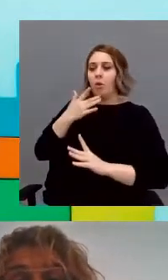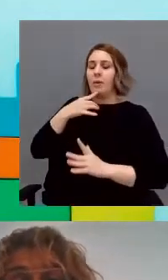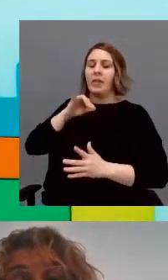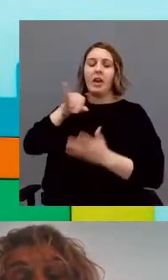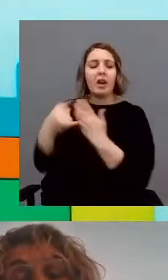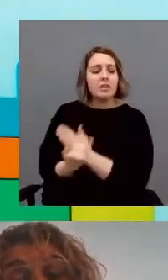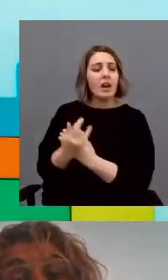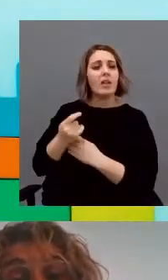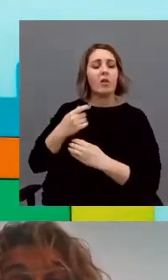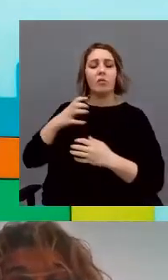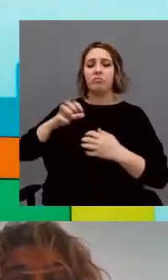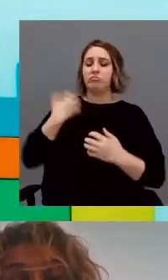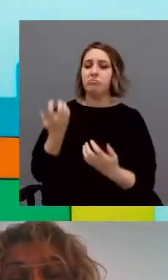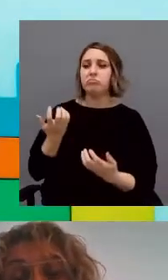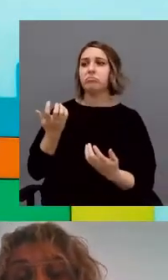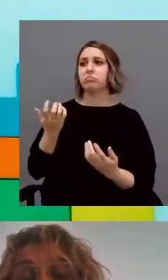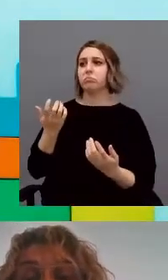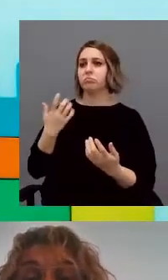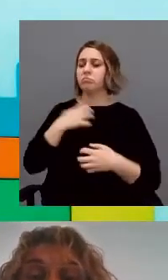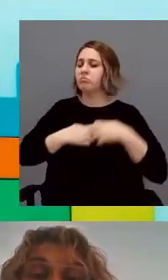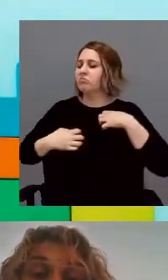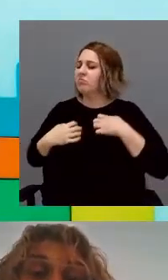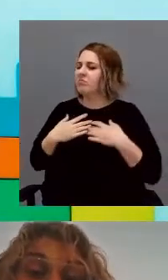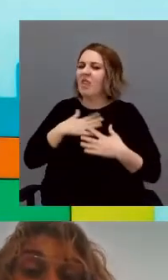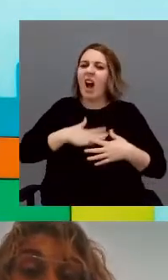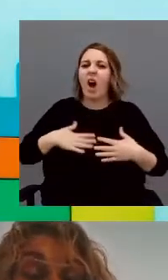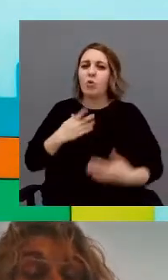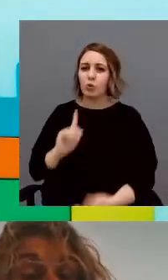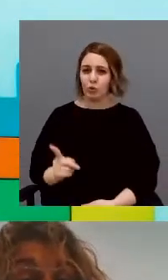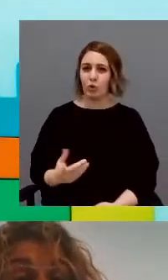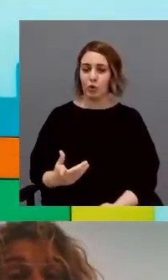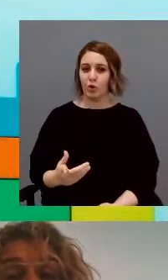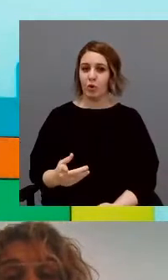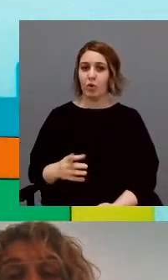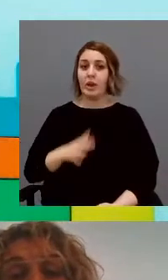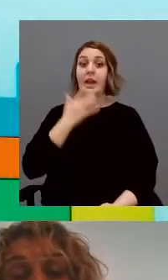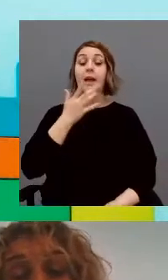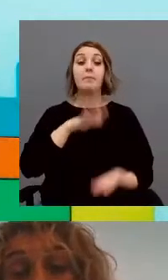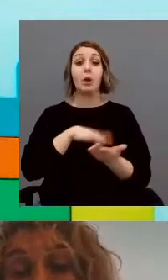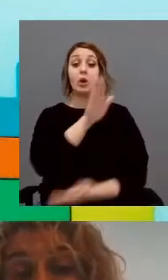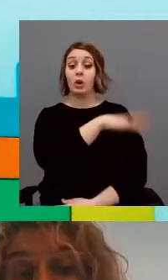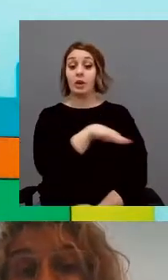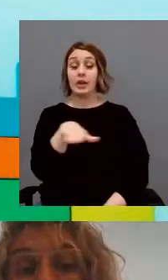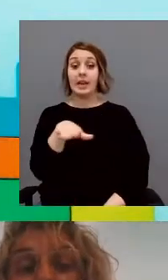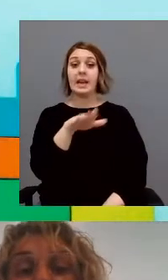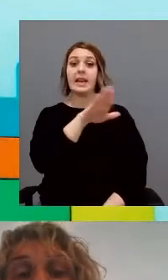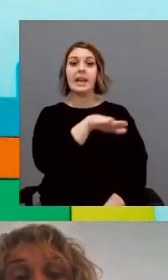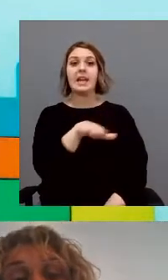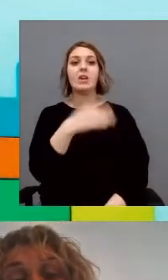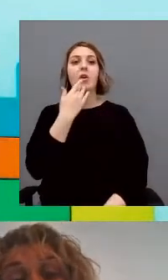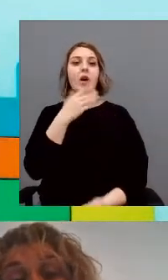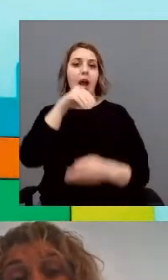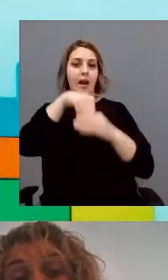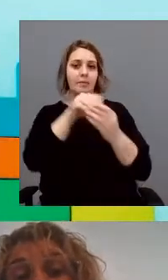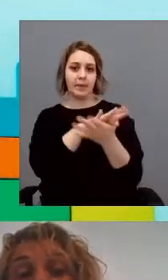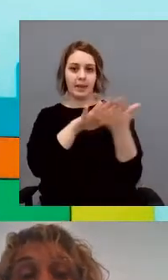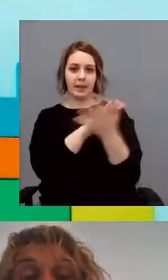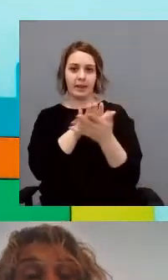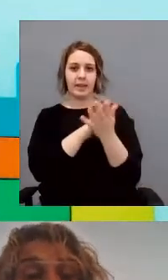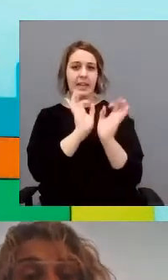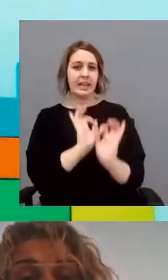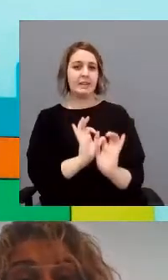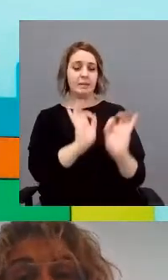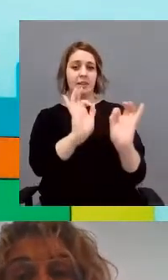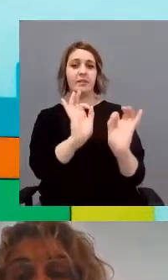enojados, con un gran malestar. Por ejemplo, el caso de un niño que compartía en una intervención, ¿no?, que especificaba,